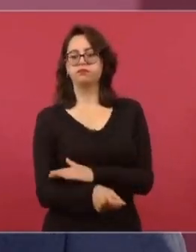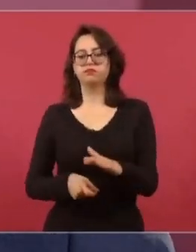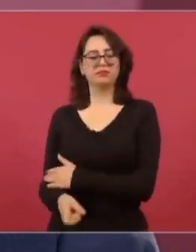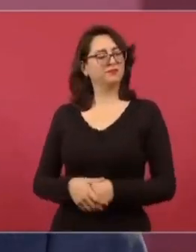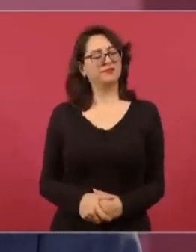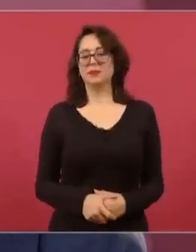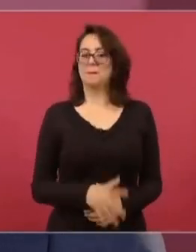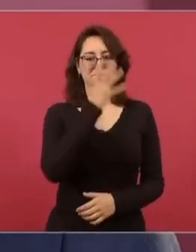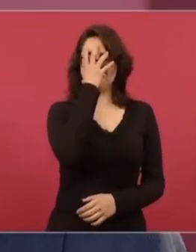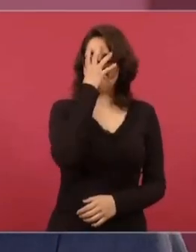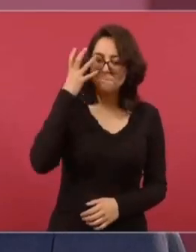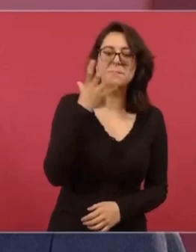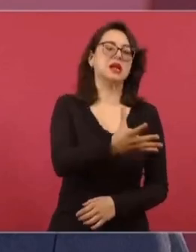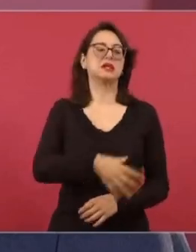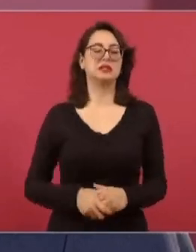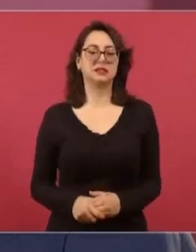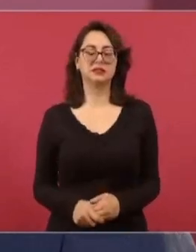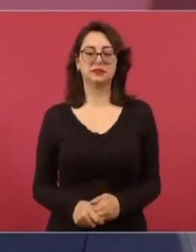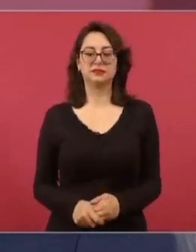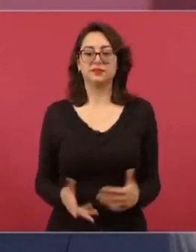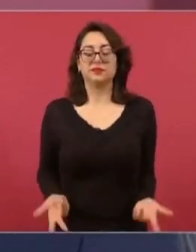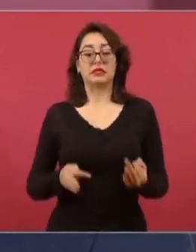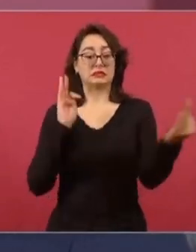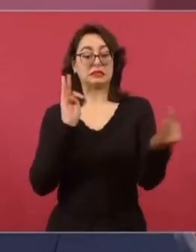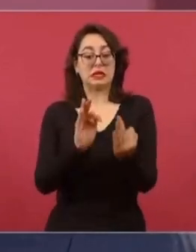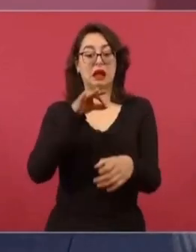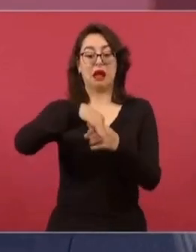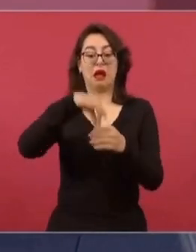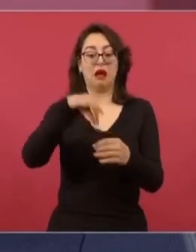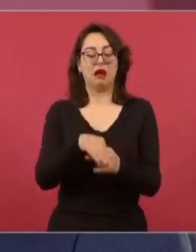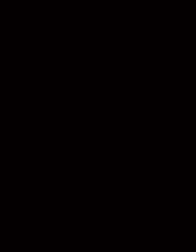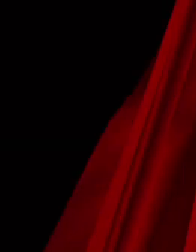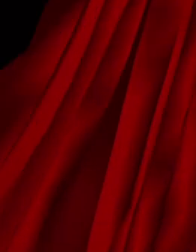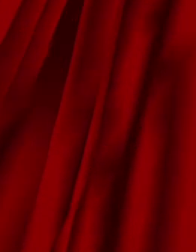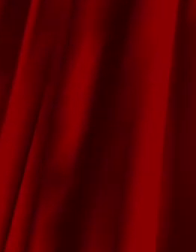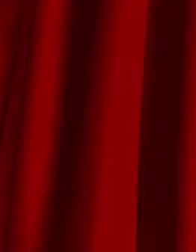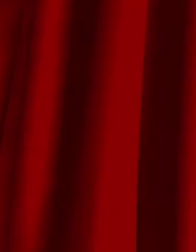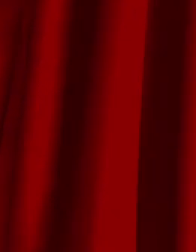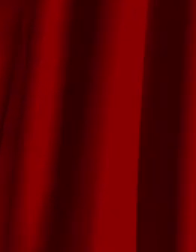Hacen su agosto cada vez que hay campaña. Hacen su agosto hay